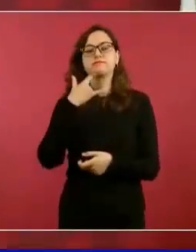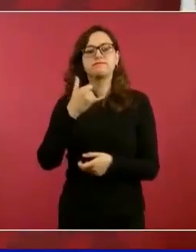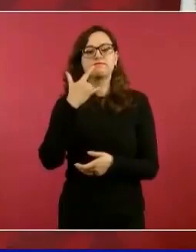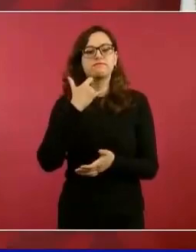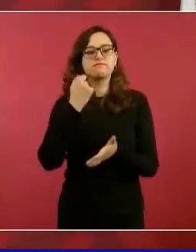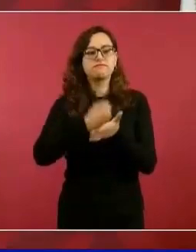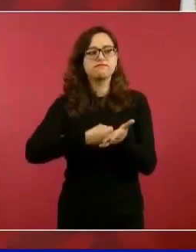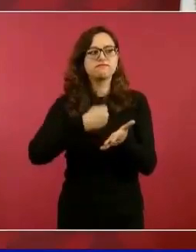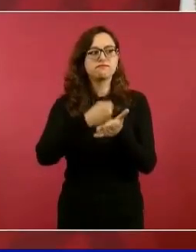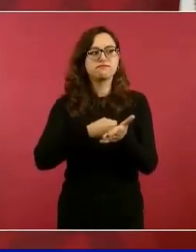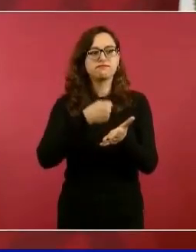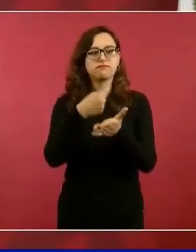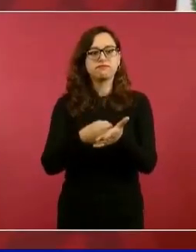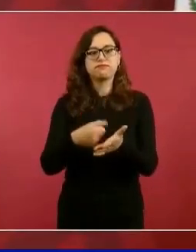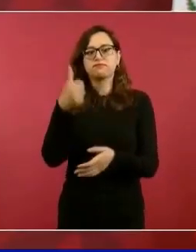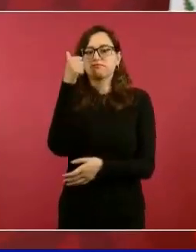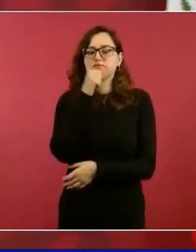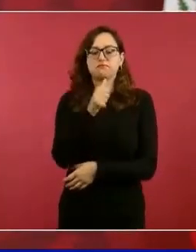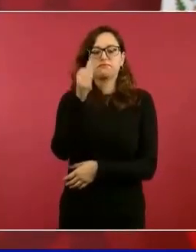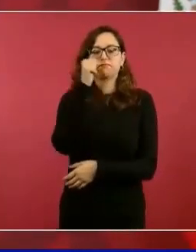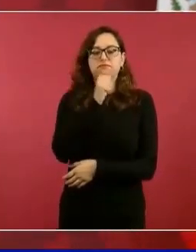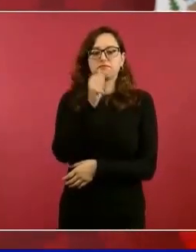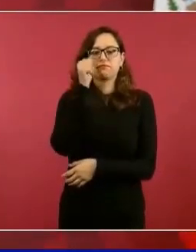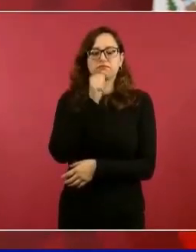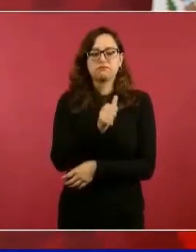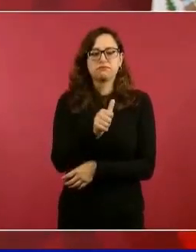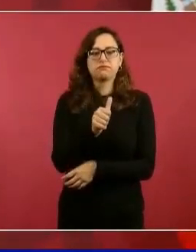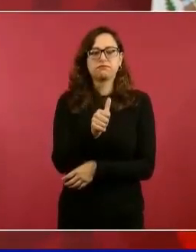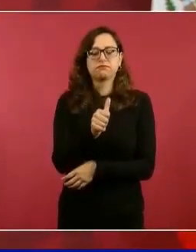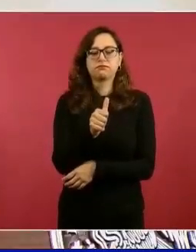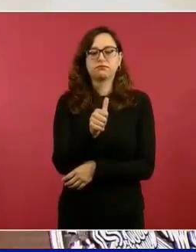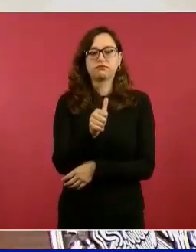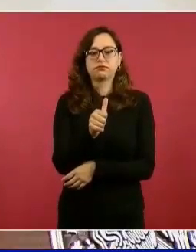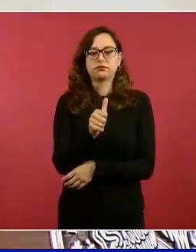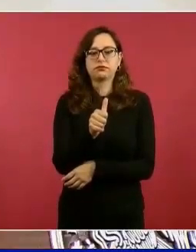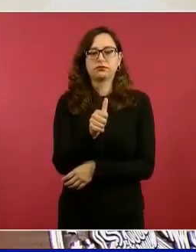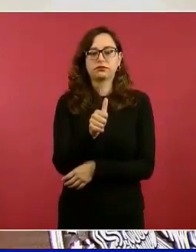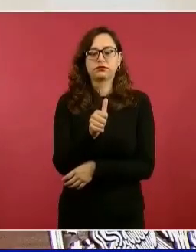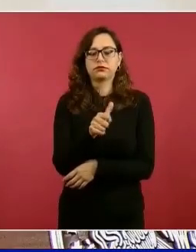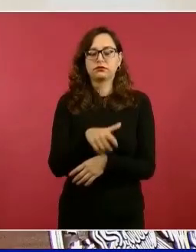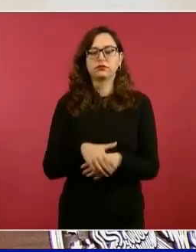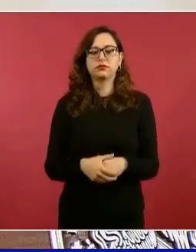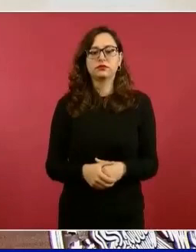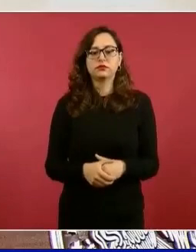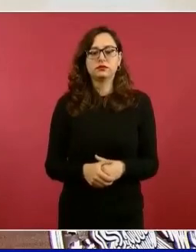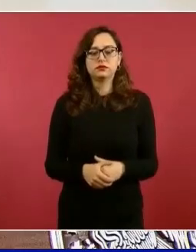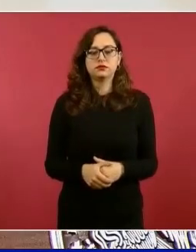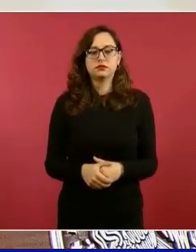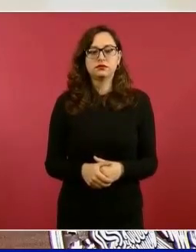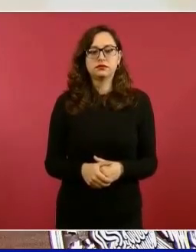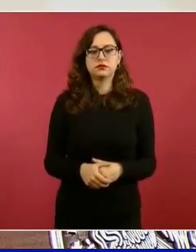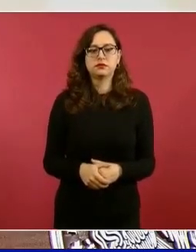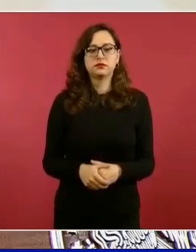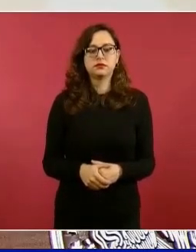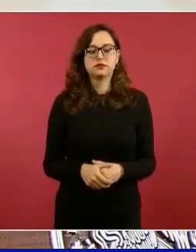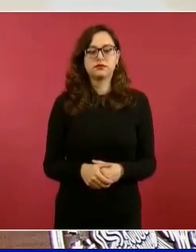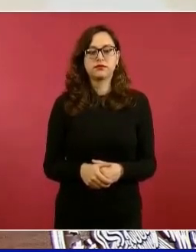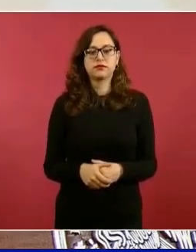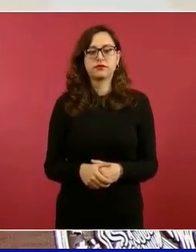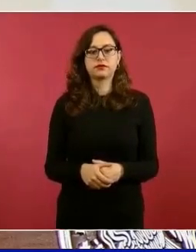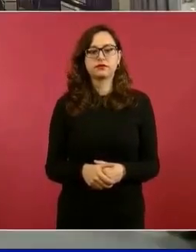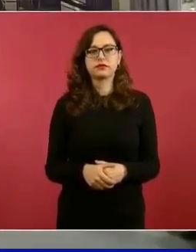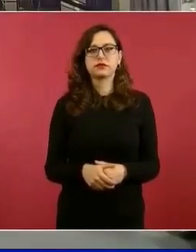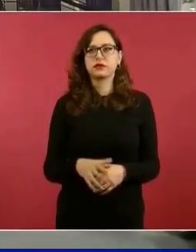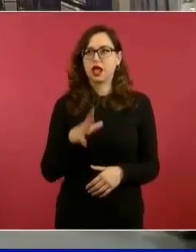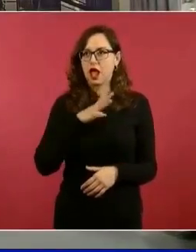de un pueblo del estado